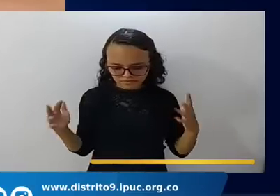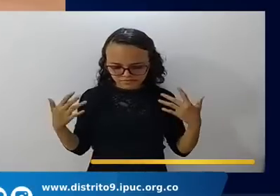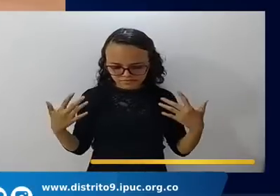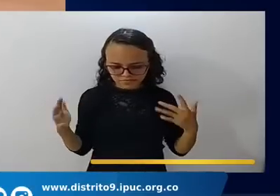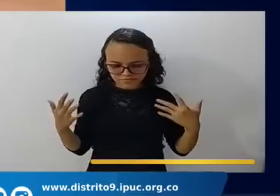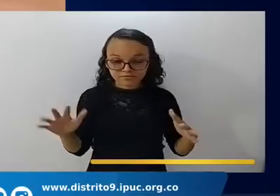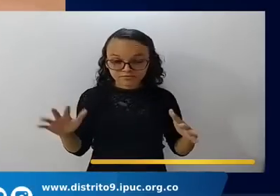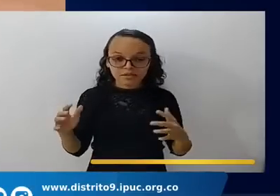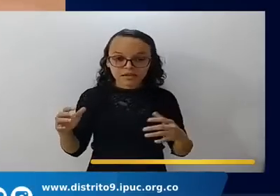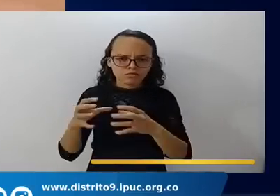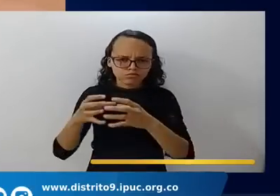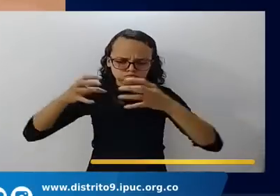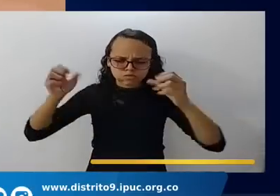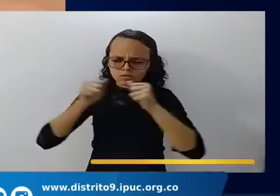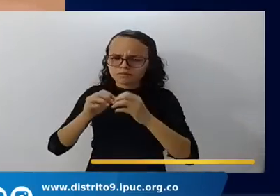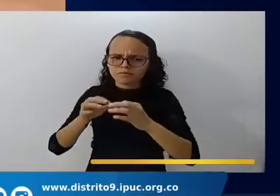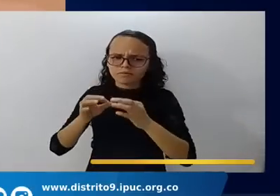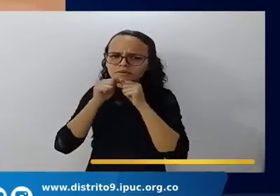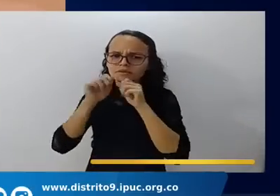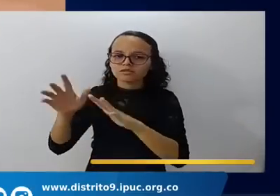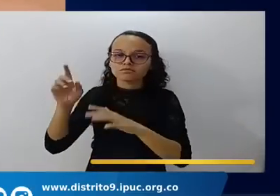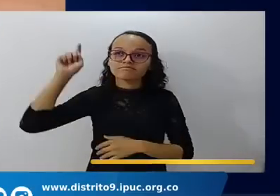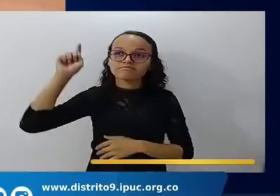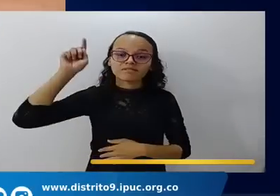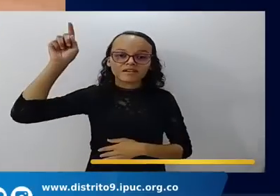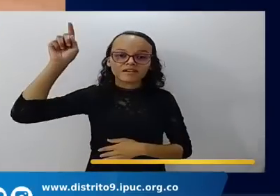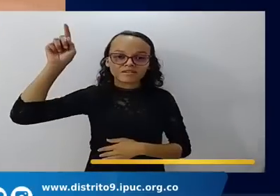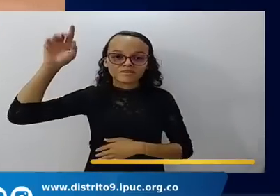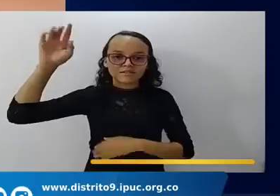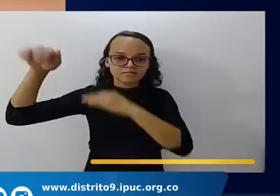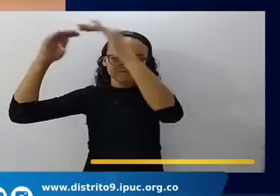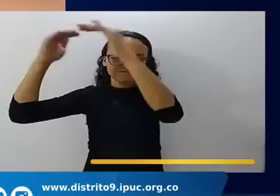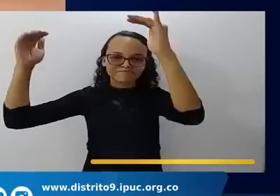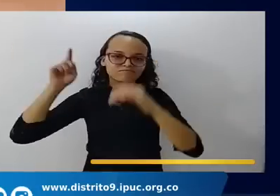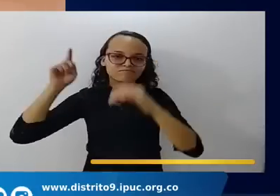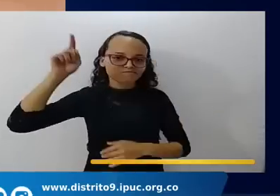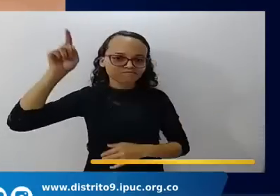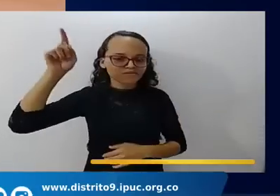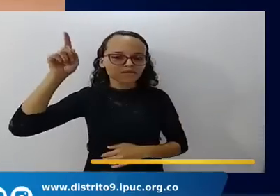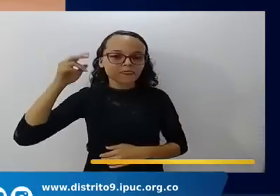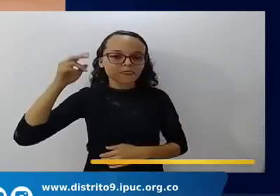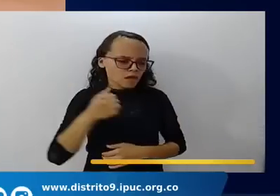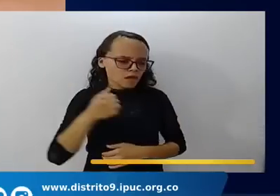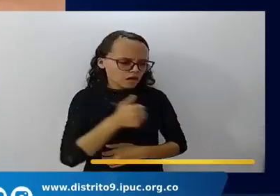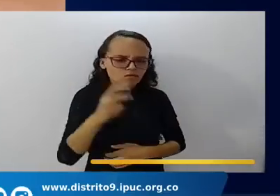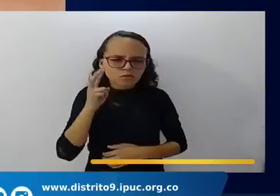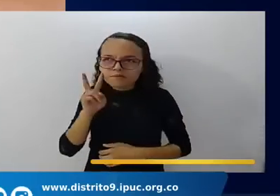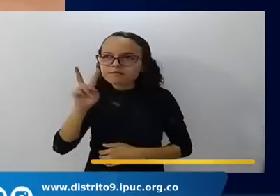está arriba. Arriba, ponen la mira en las cosas de arriba.